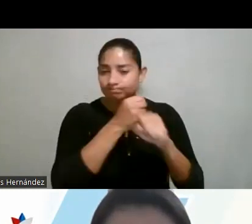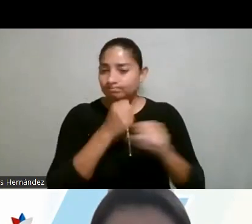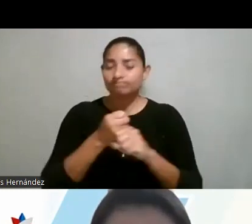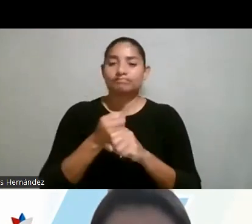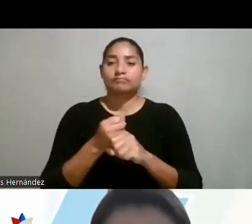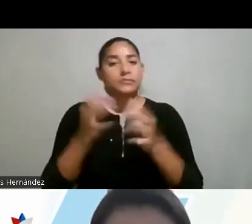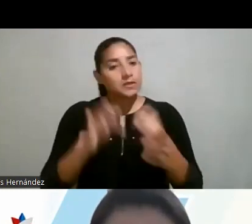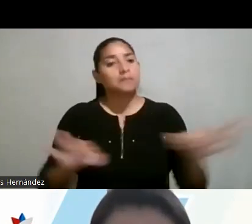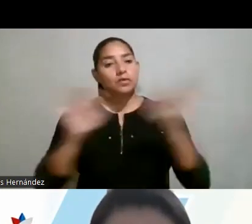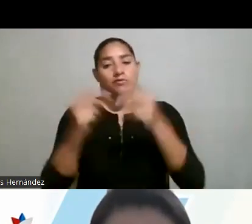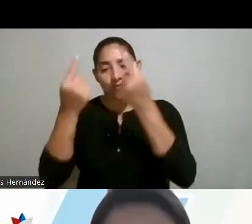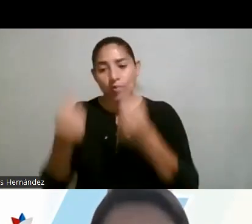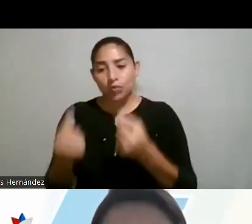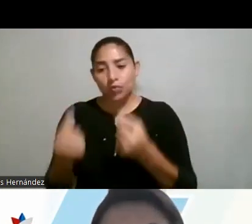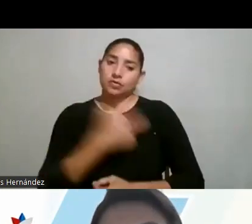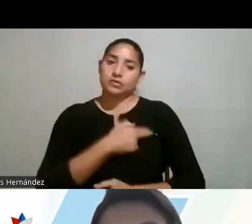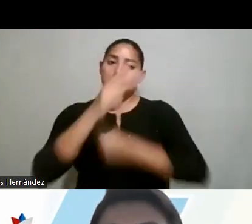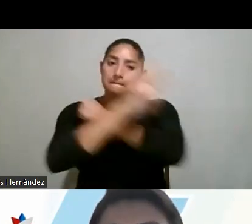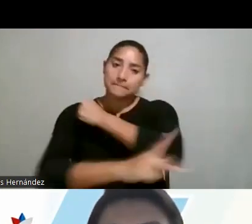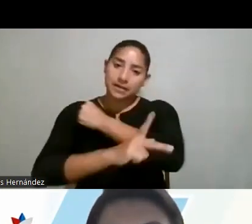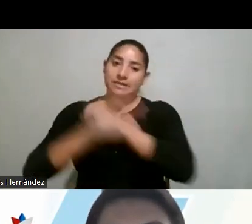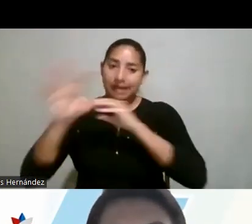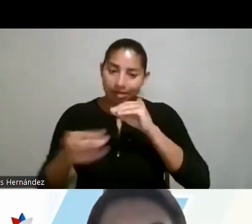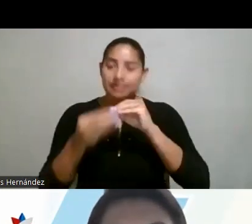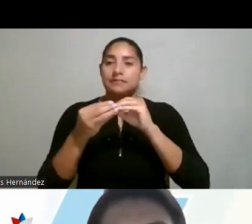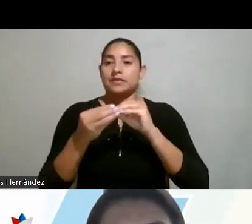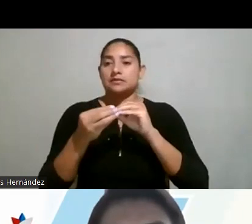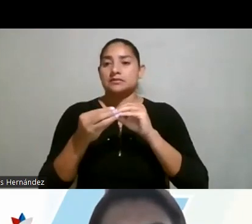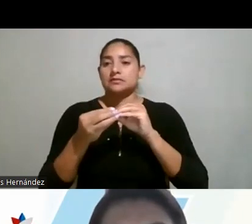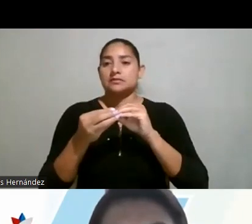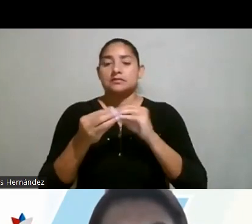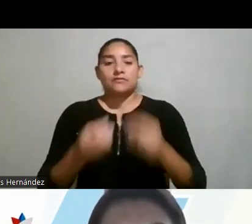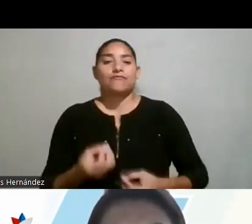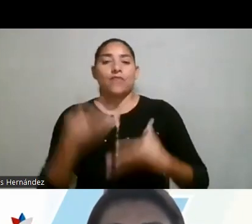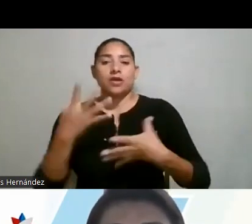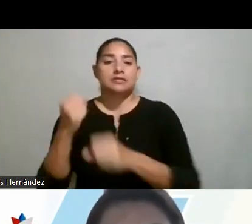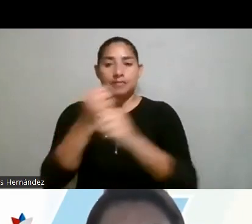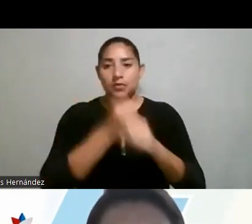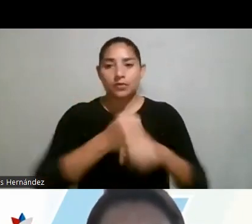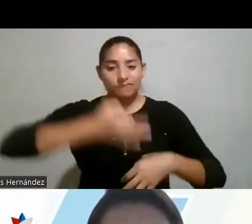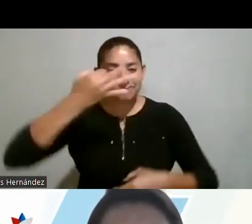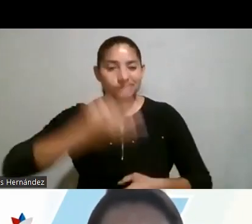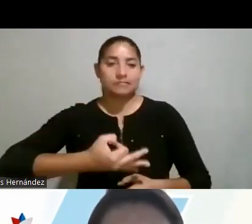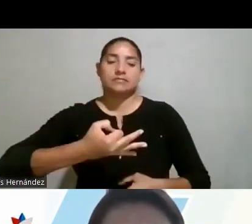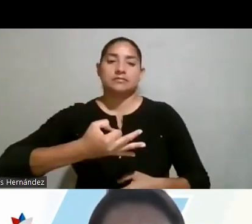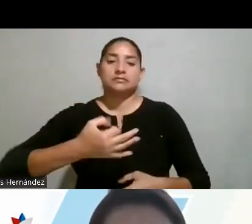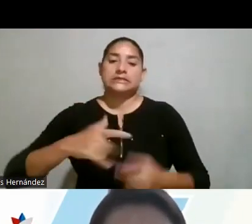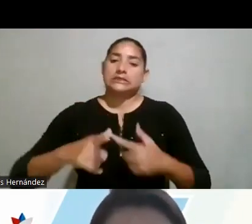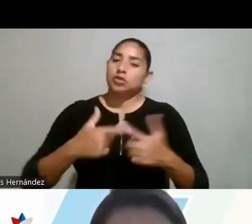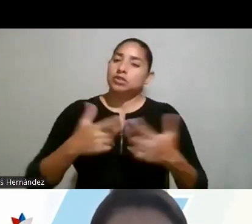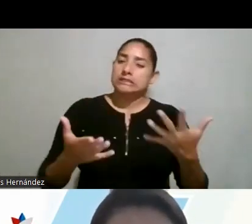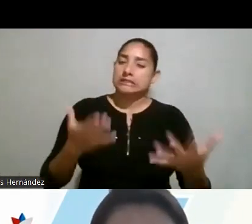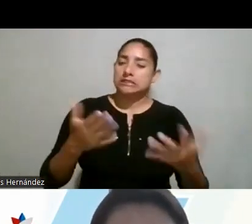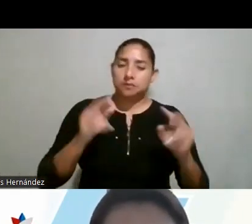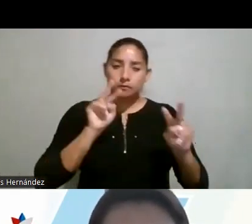de importantes recursos en nuestro país, y además de eso, son fuentes de empleo de calidad. Entonces, aquí